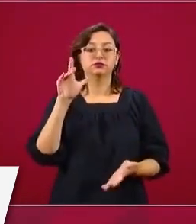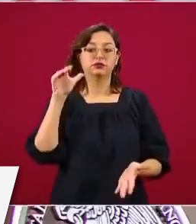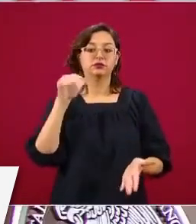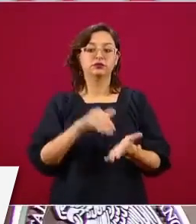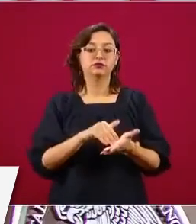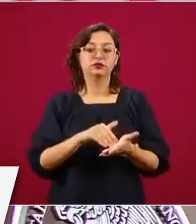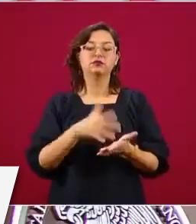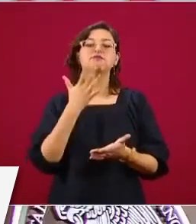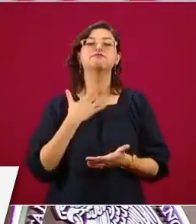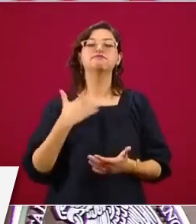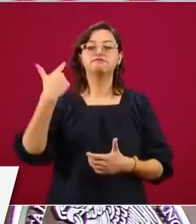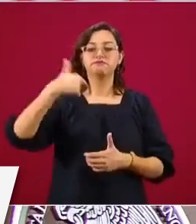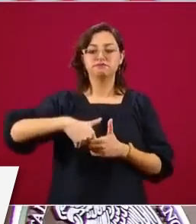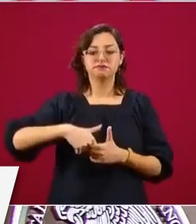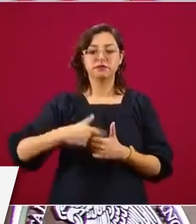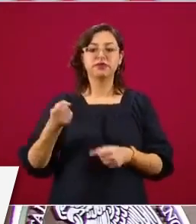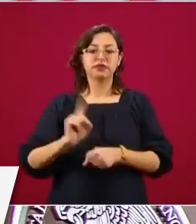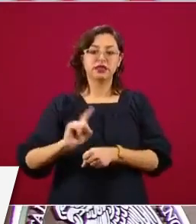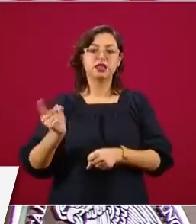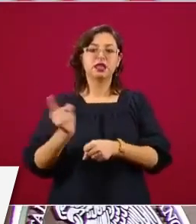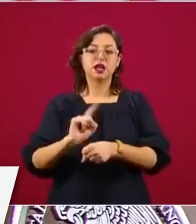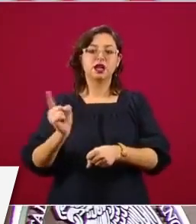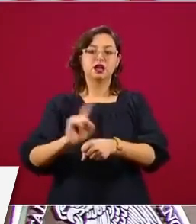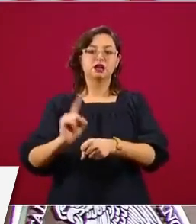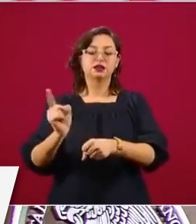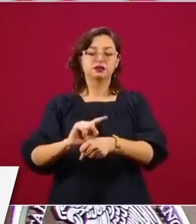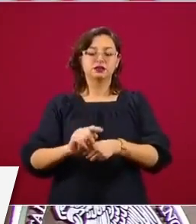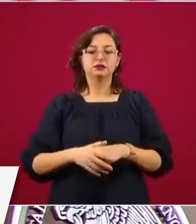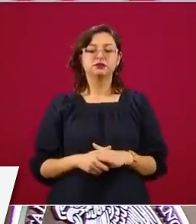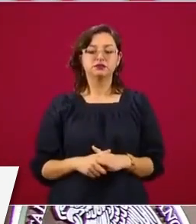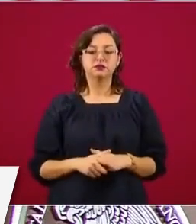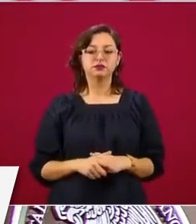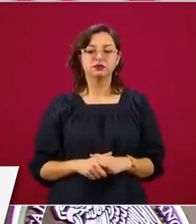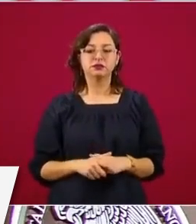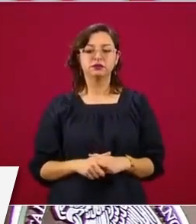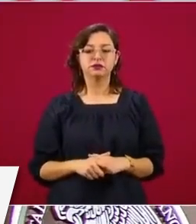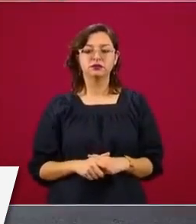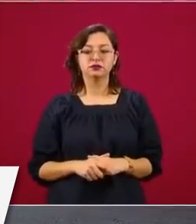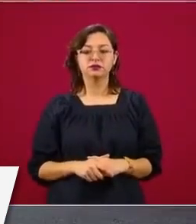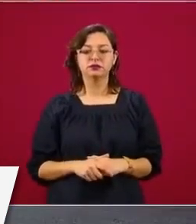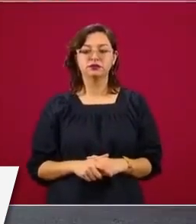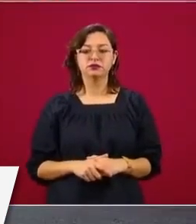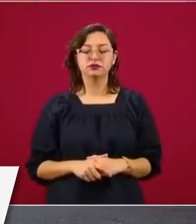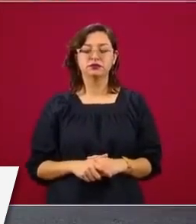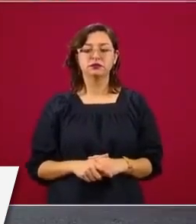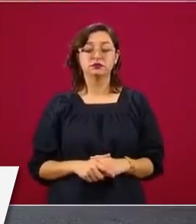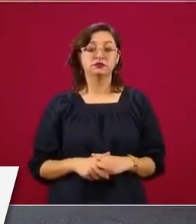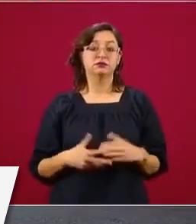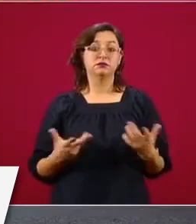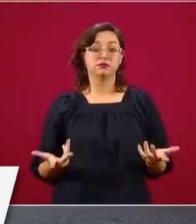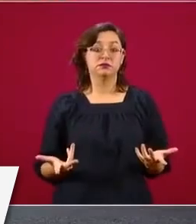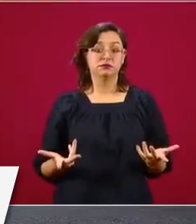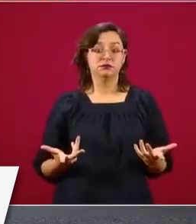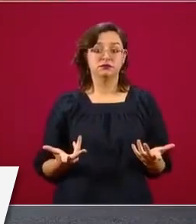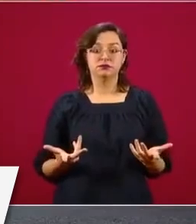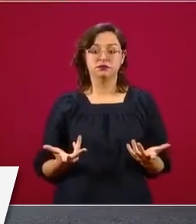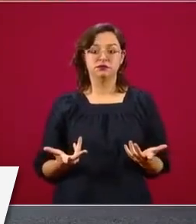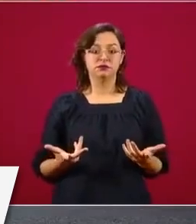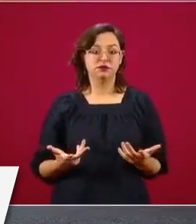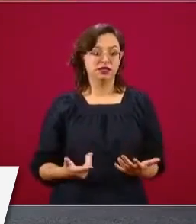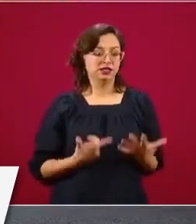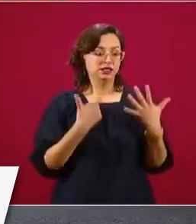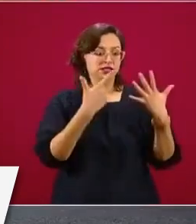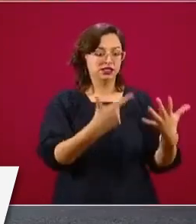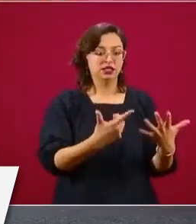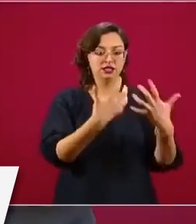gasolines al día. Entonces, con todo ese volumen de producción